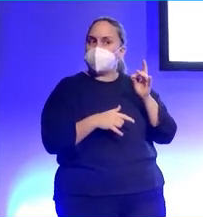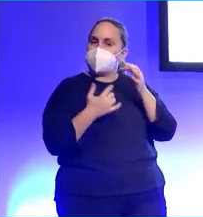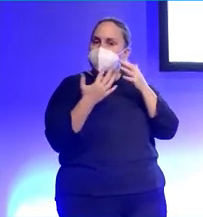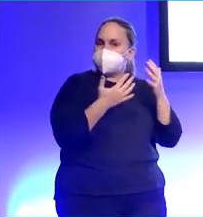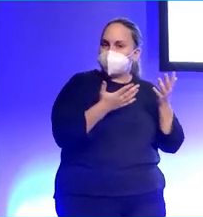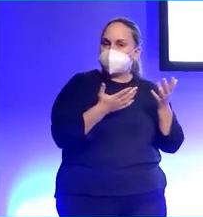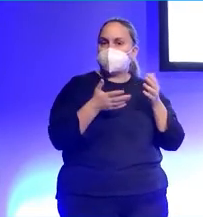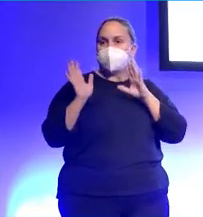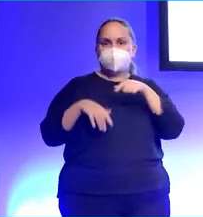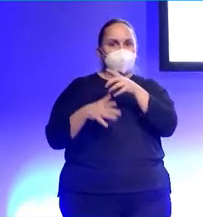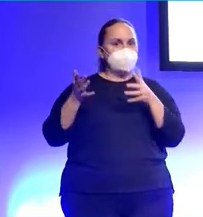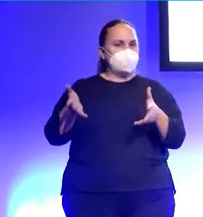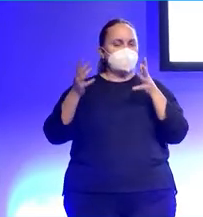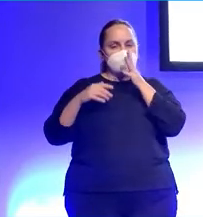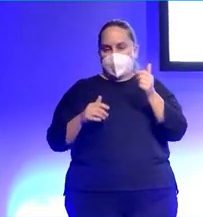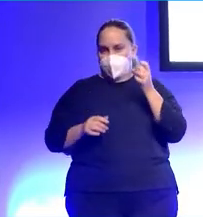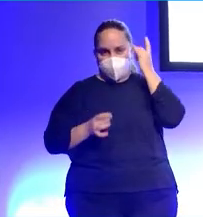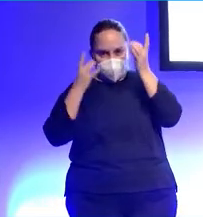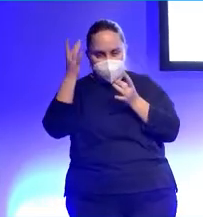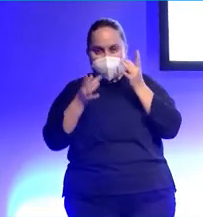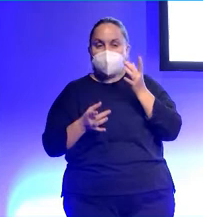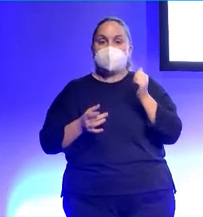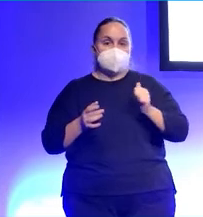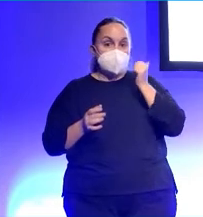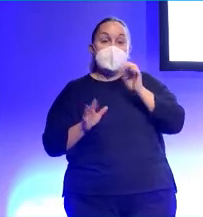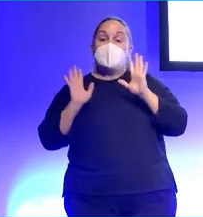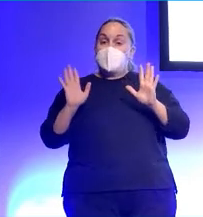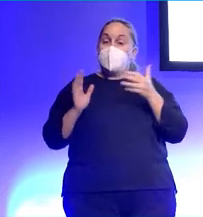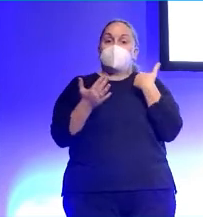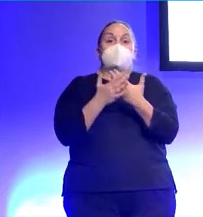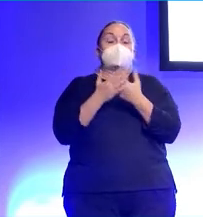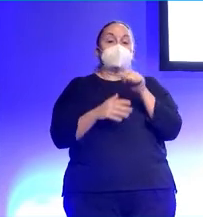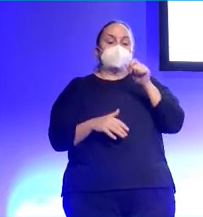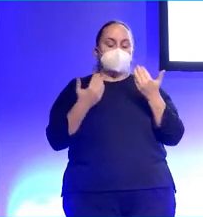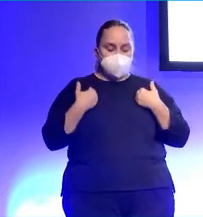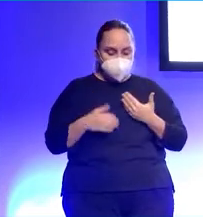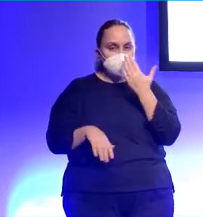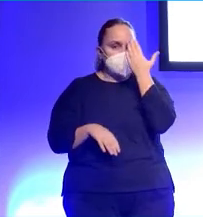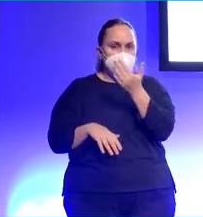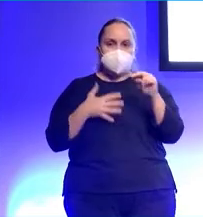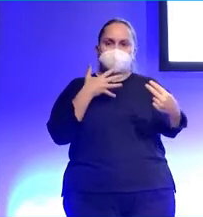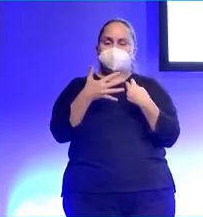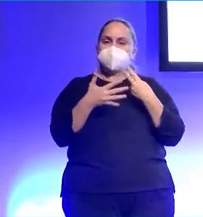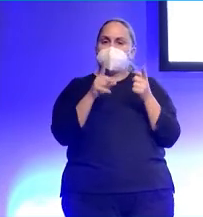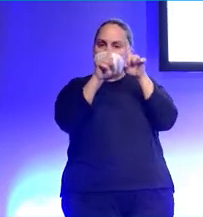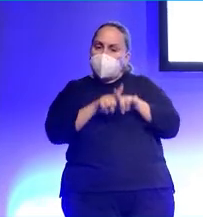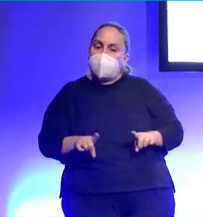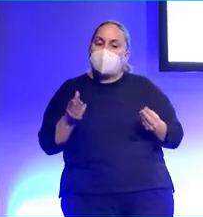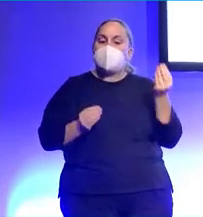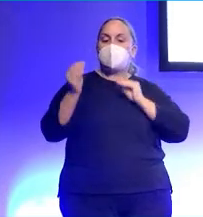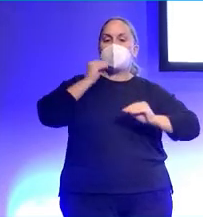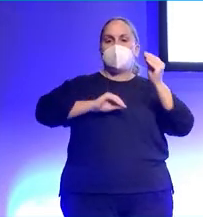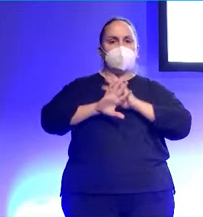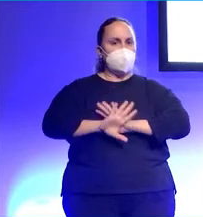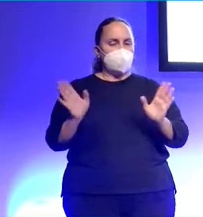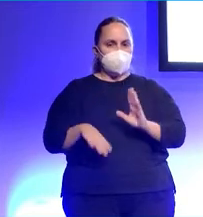porque, obviamente, es ficción y todo eso, pero demuestra que cuando eres transparente y vas con la verdad por delante, sin ínfulas, sin querer mejorar la realidad, digamos,